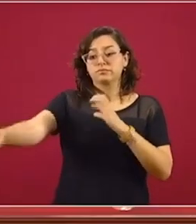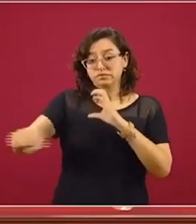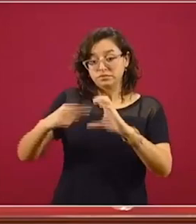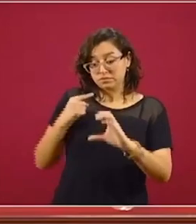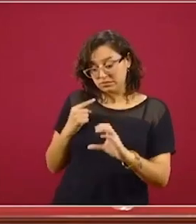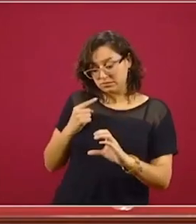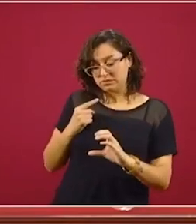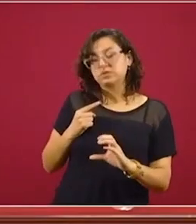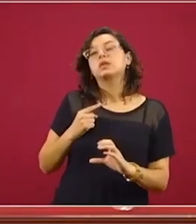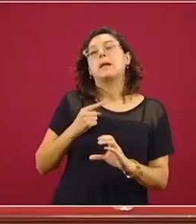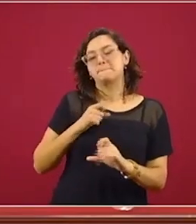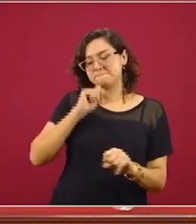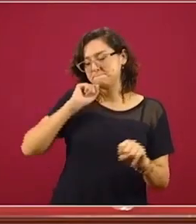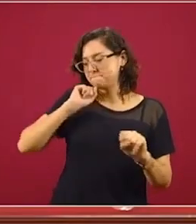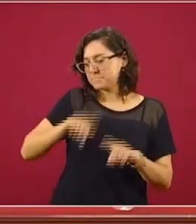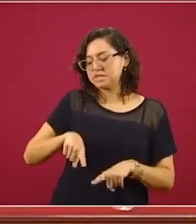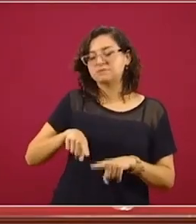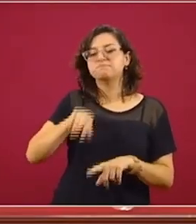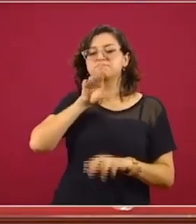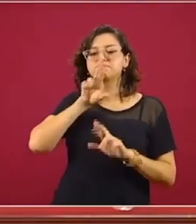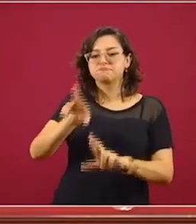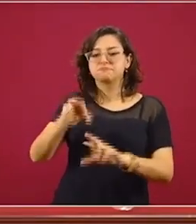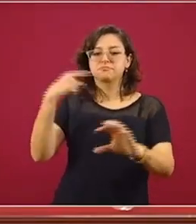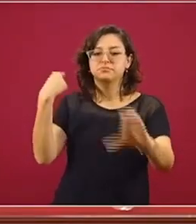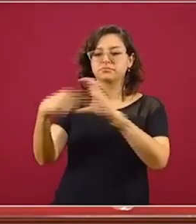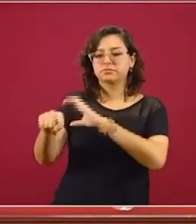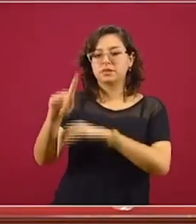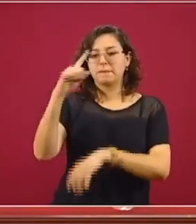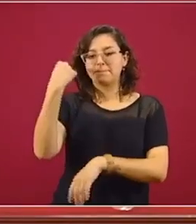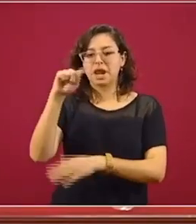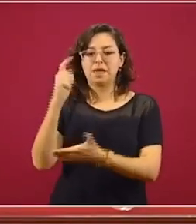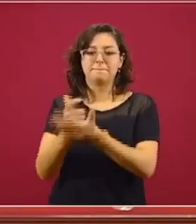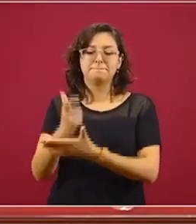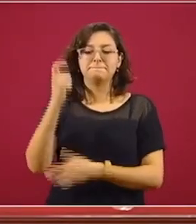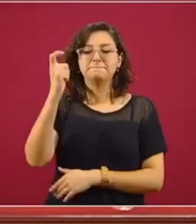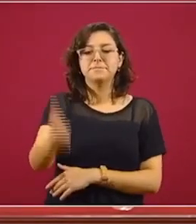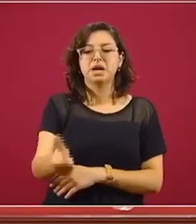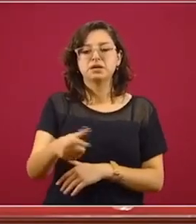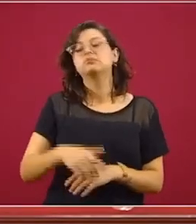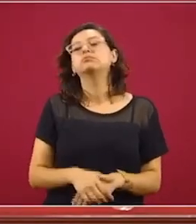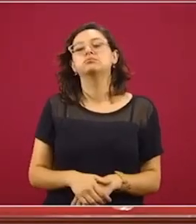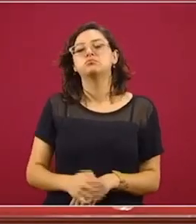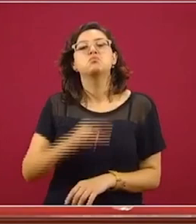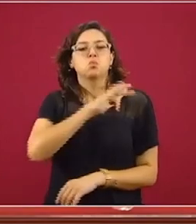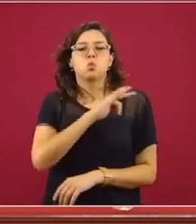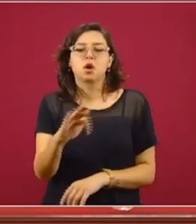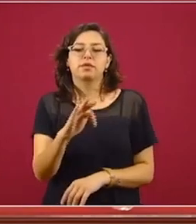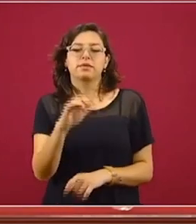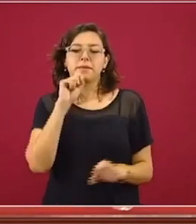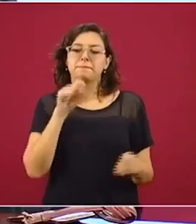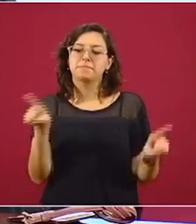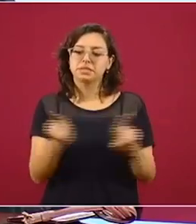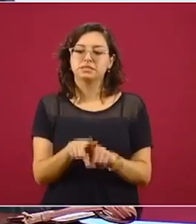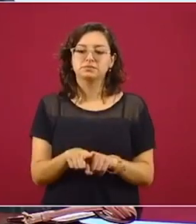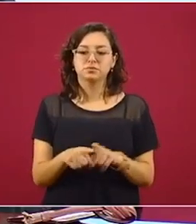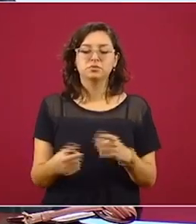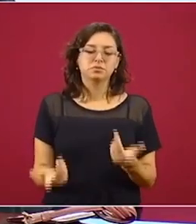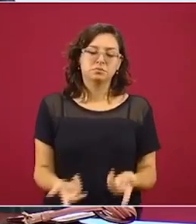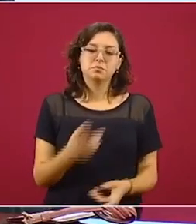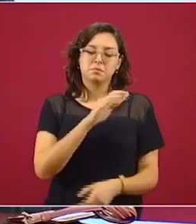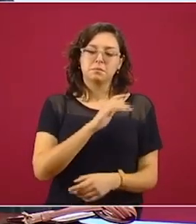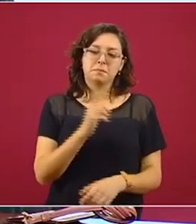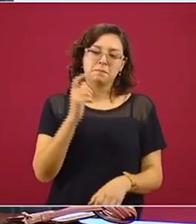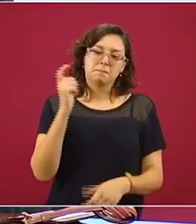misma forma ya el formato de pago. Y el formato de pago era a través o es a través de un SPEI